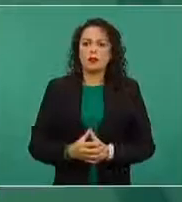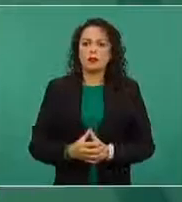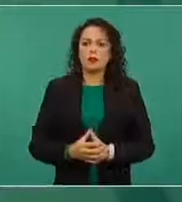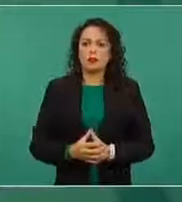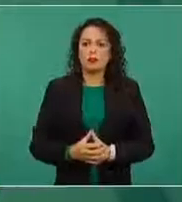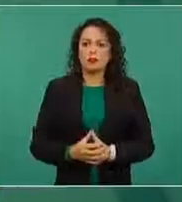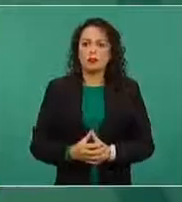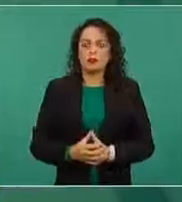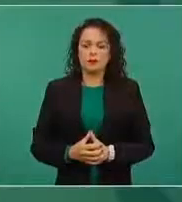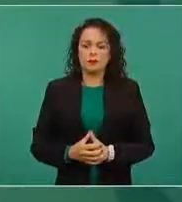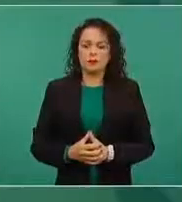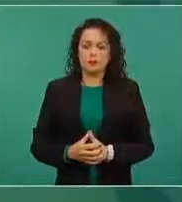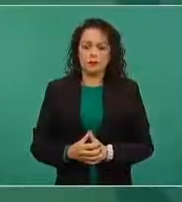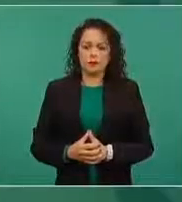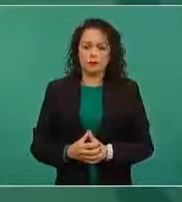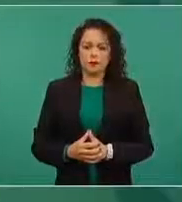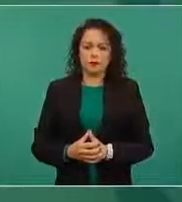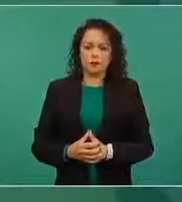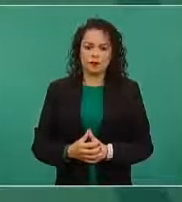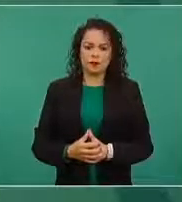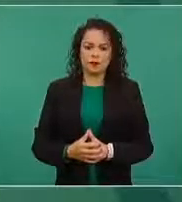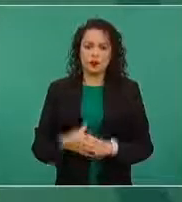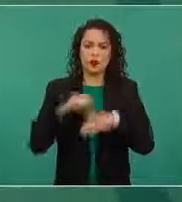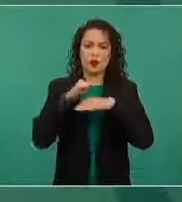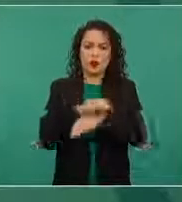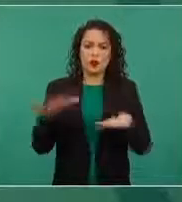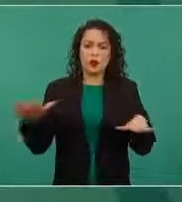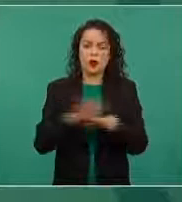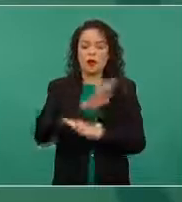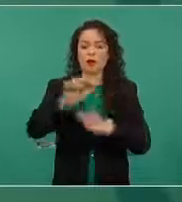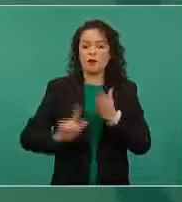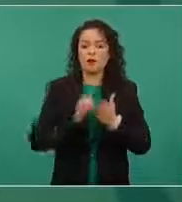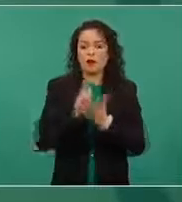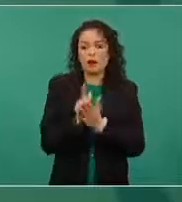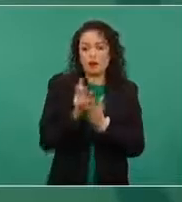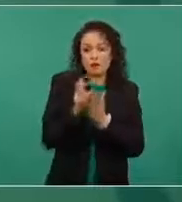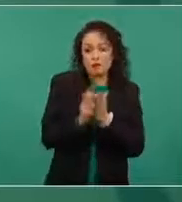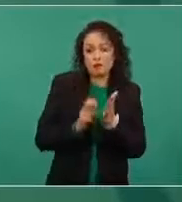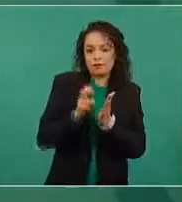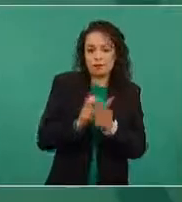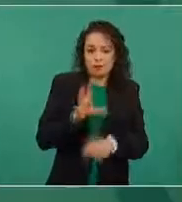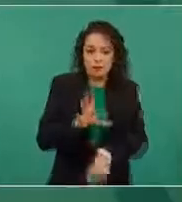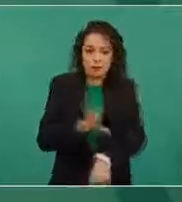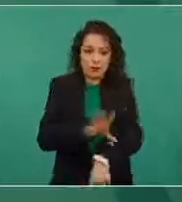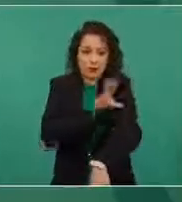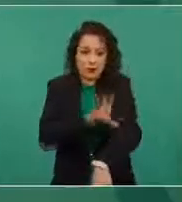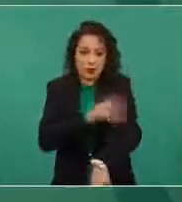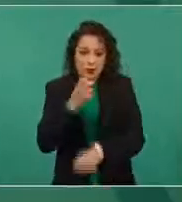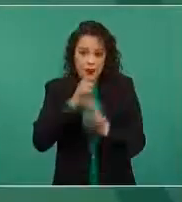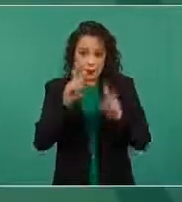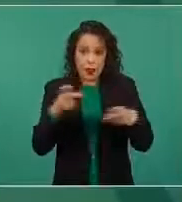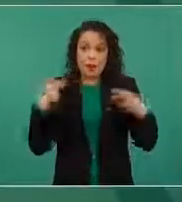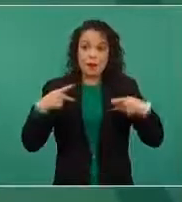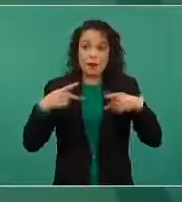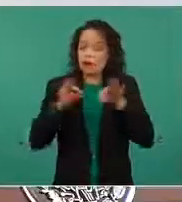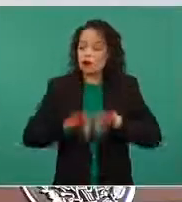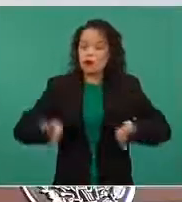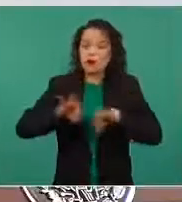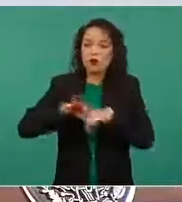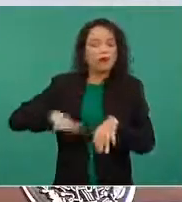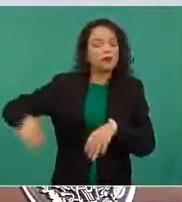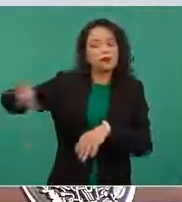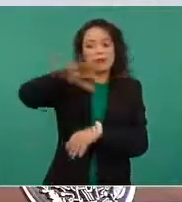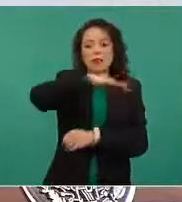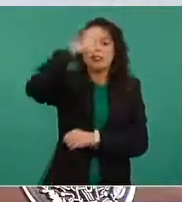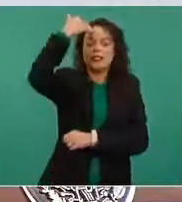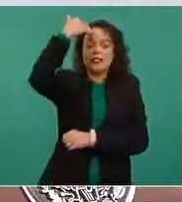reforma eléctrica. Que la gente sepa, cuando